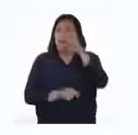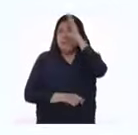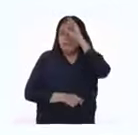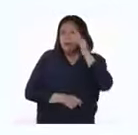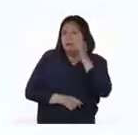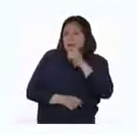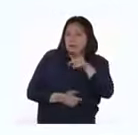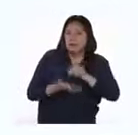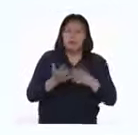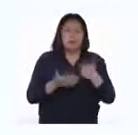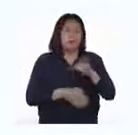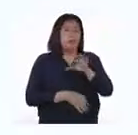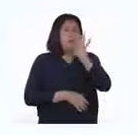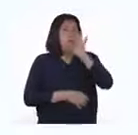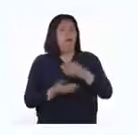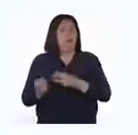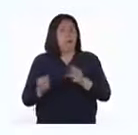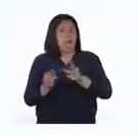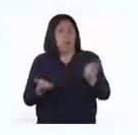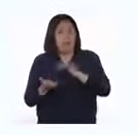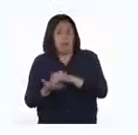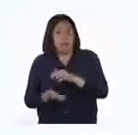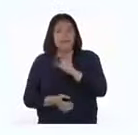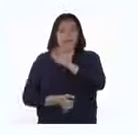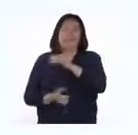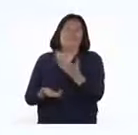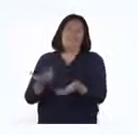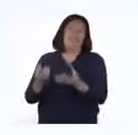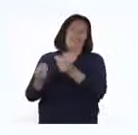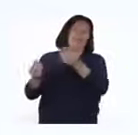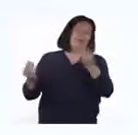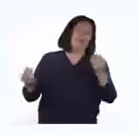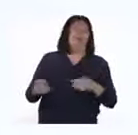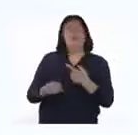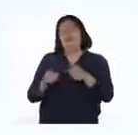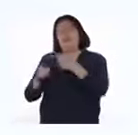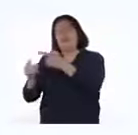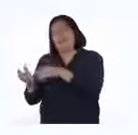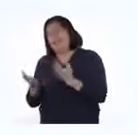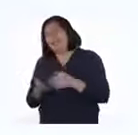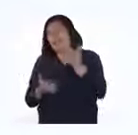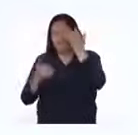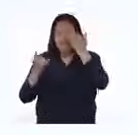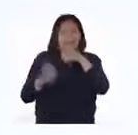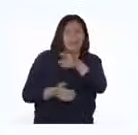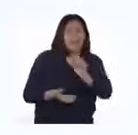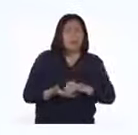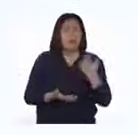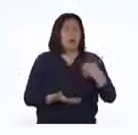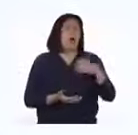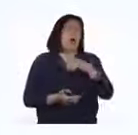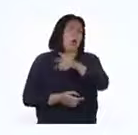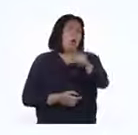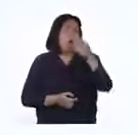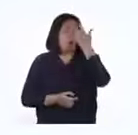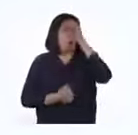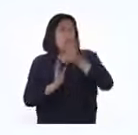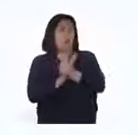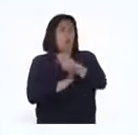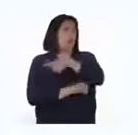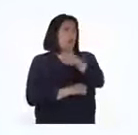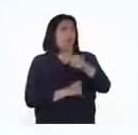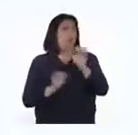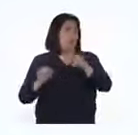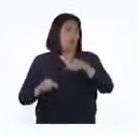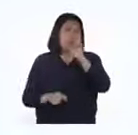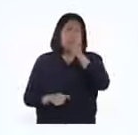chicas, ¿se animan a encontrar una forma más? Seguro ya tienen un montón de alternativas más. Todas y todos son unos capos, la verdad, profesor.